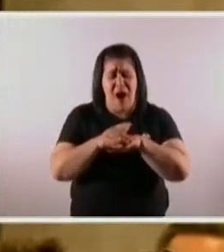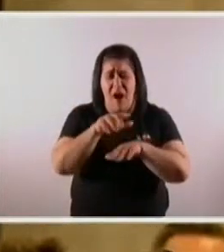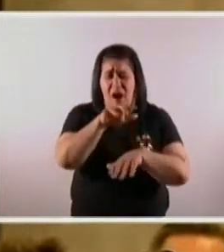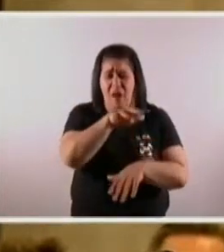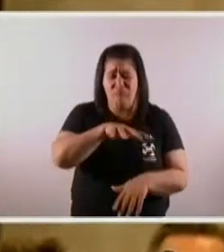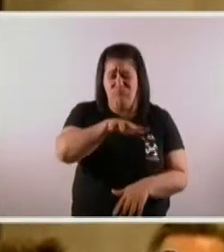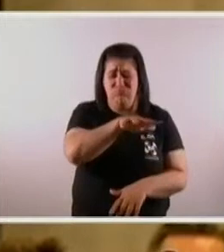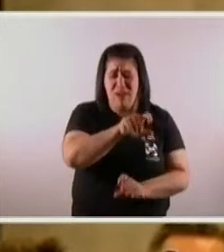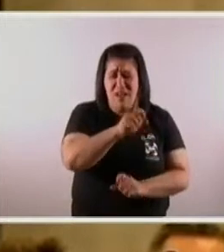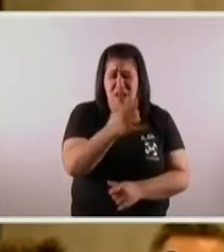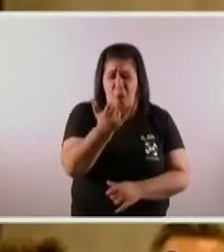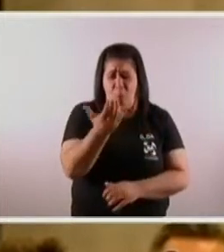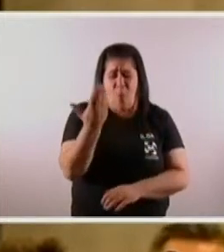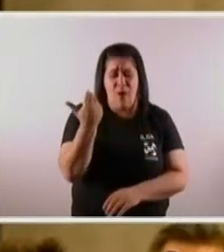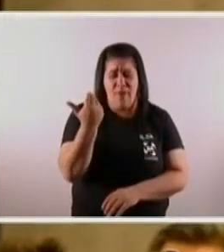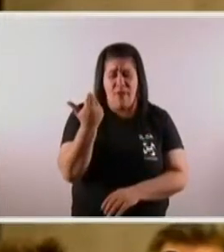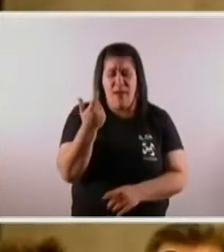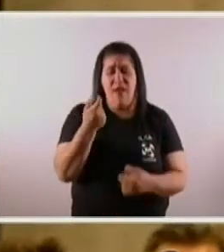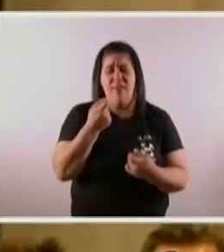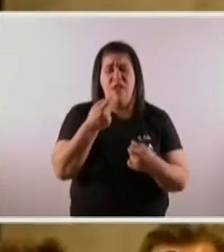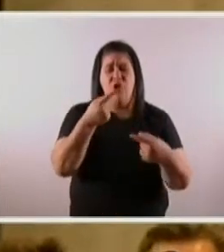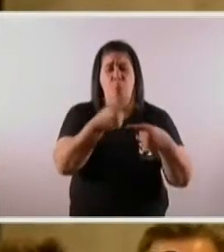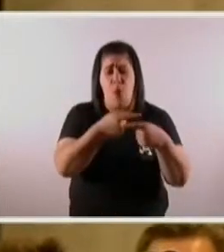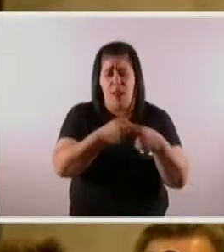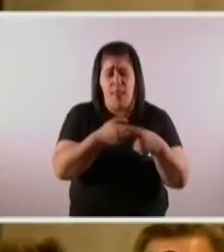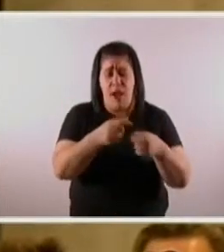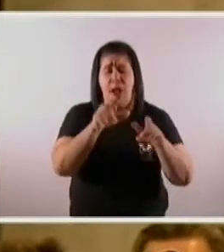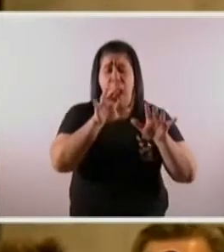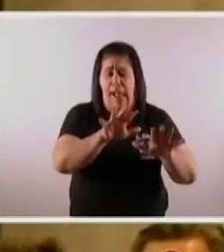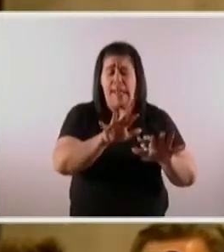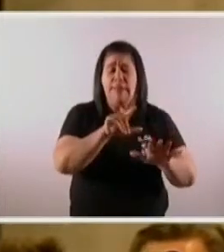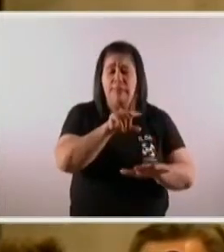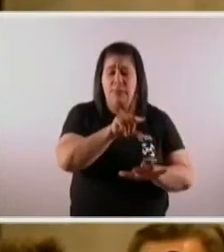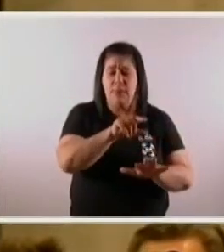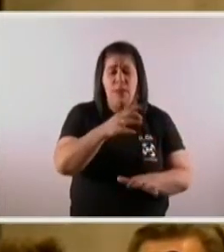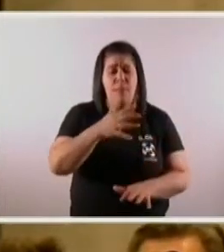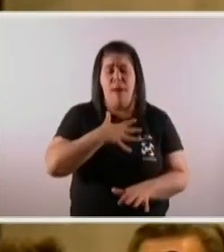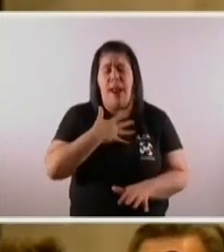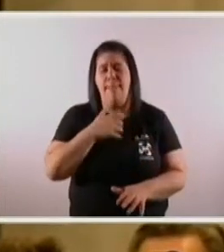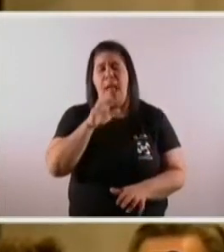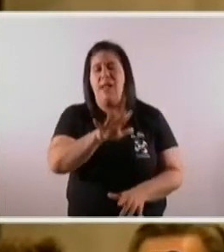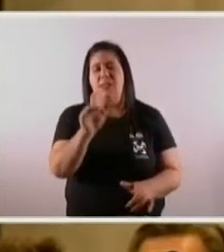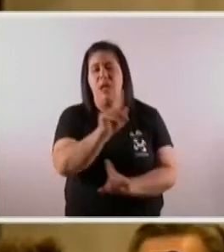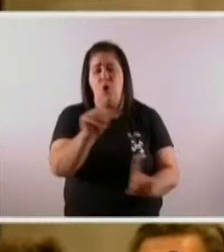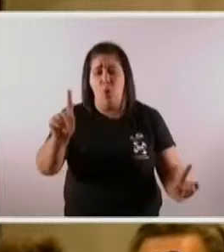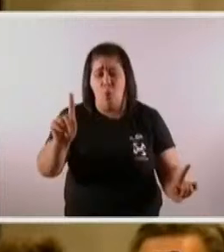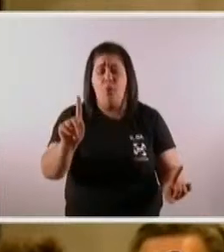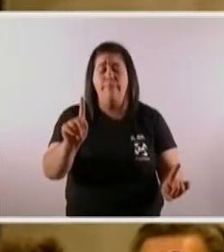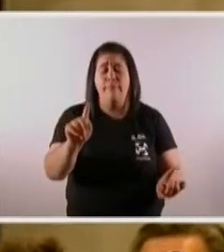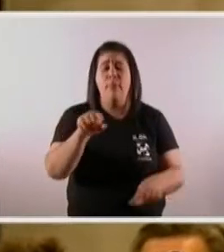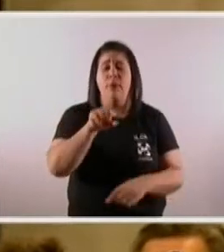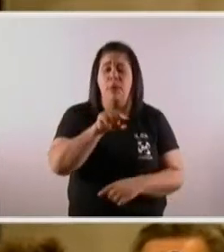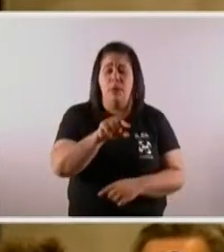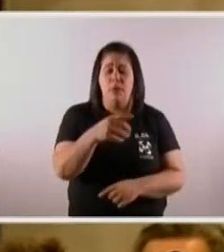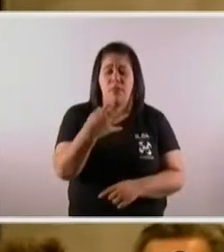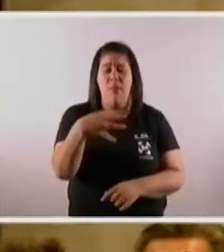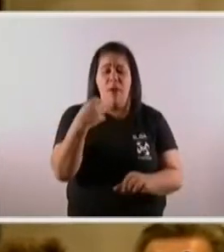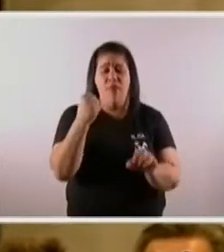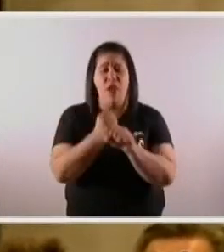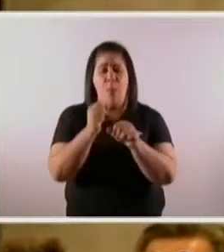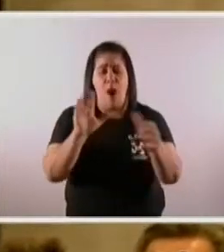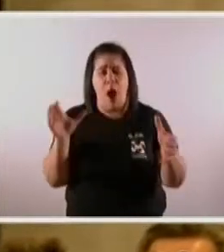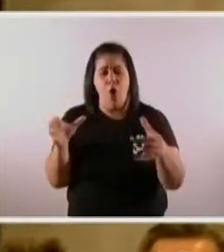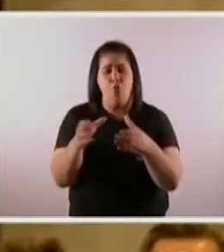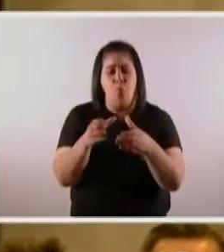acá hay una... La intencionalidad, que es lo que me preguntás, es política. Y eso es que para mí es inconcebible. En un momento que debiéramos estar trabajando todos